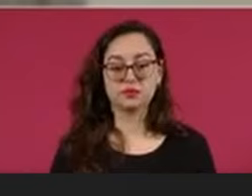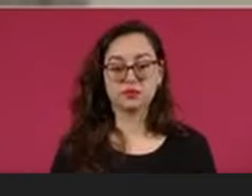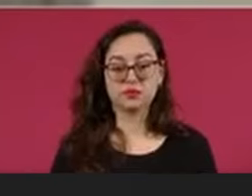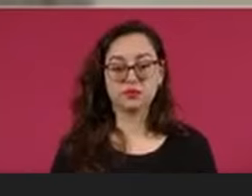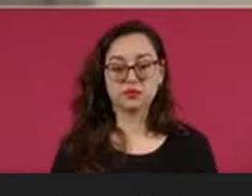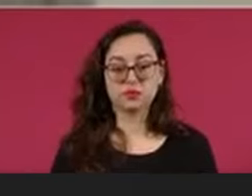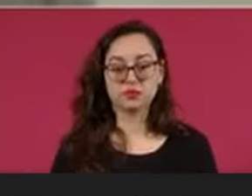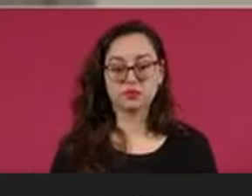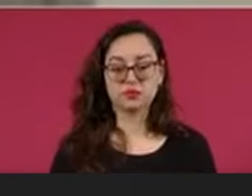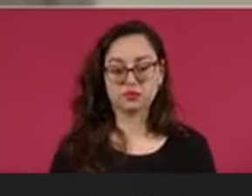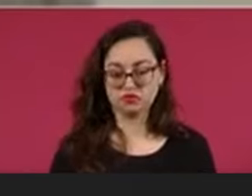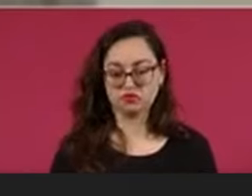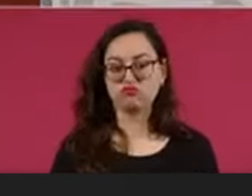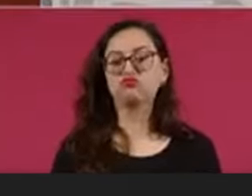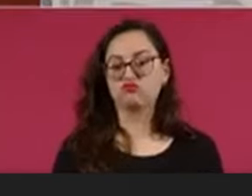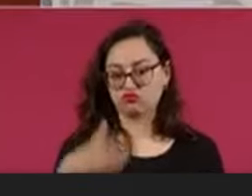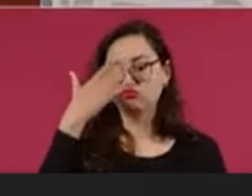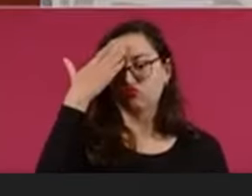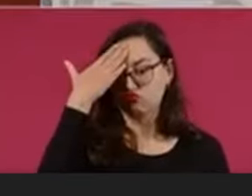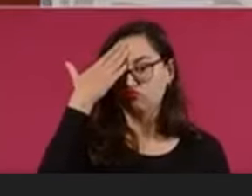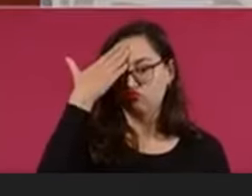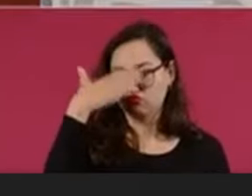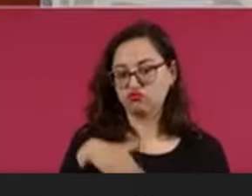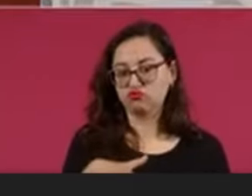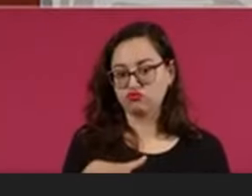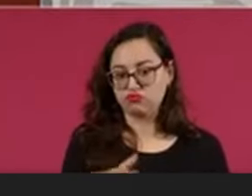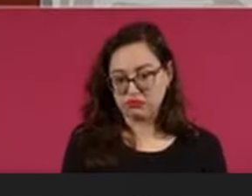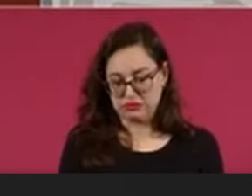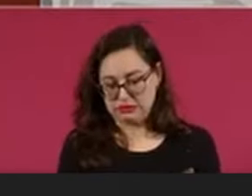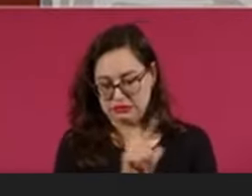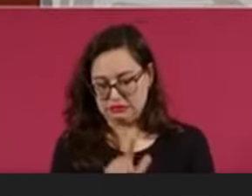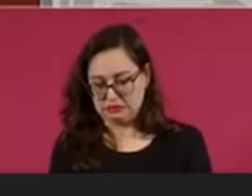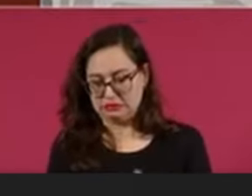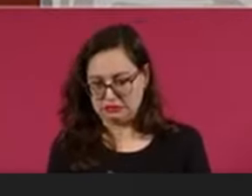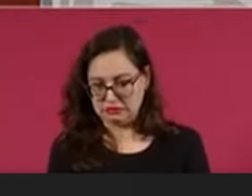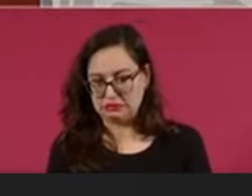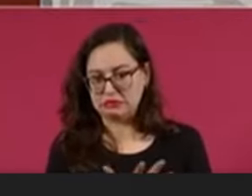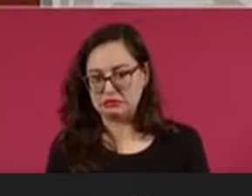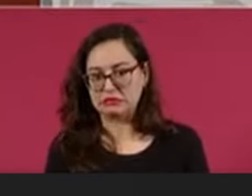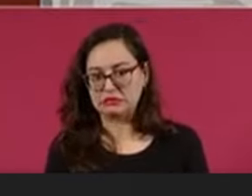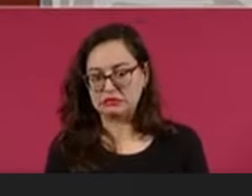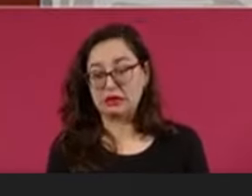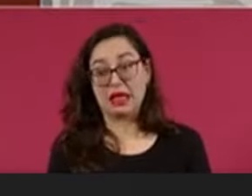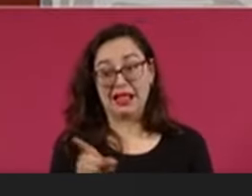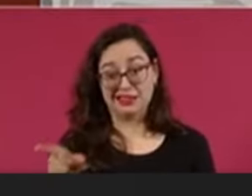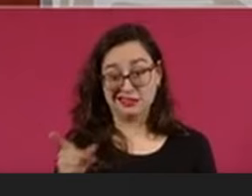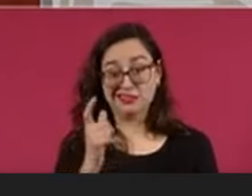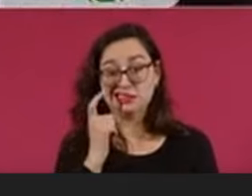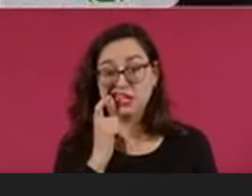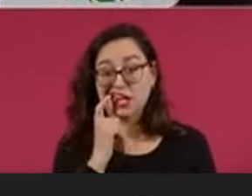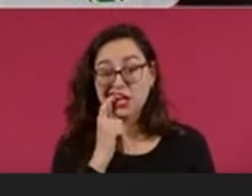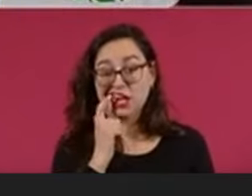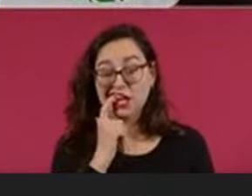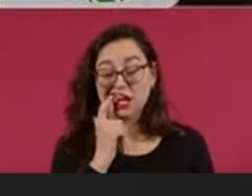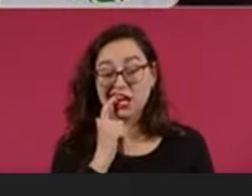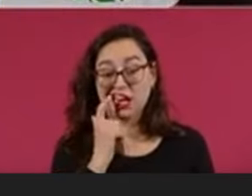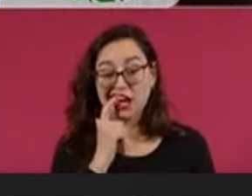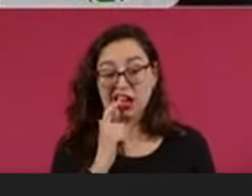conformidad con la ley, porque acuérdense cómo se escabullen siempre,